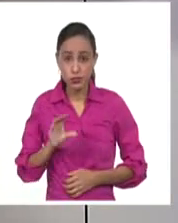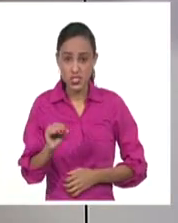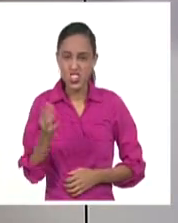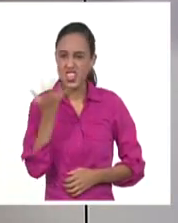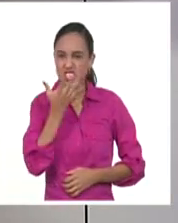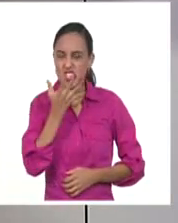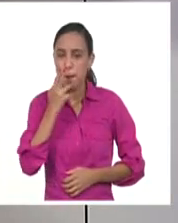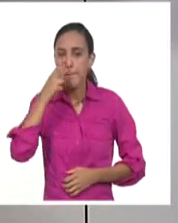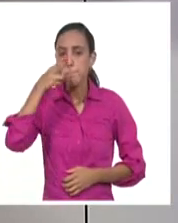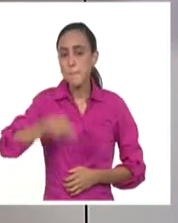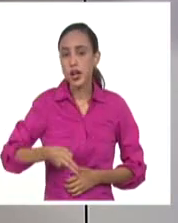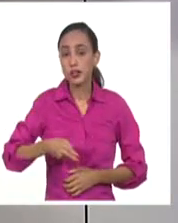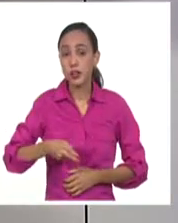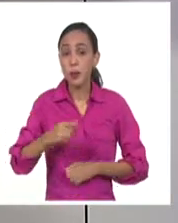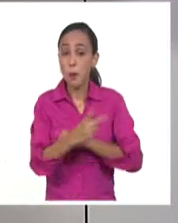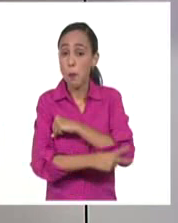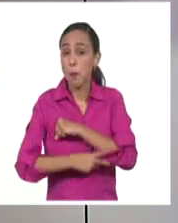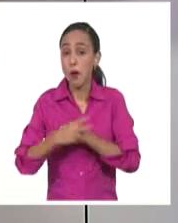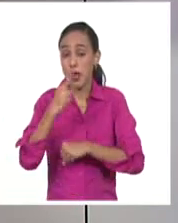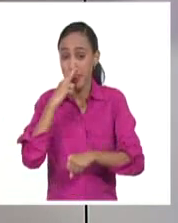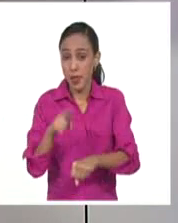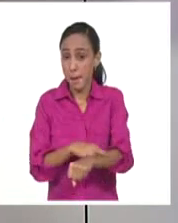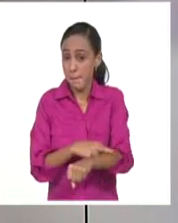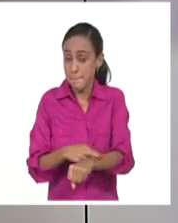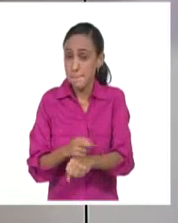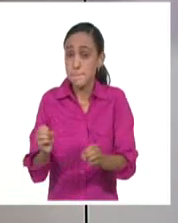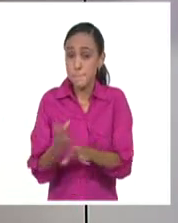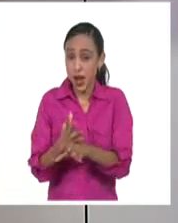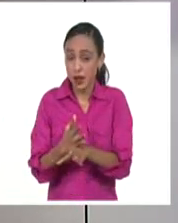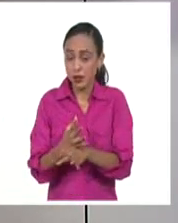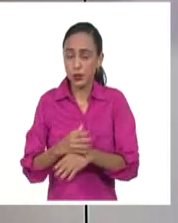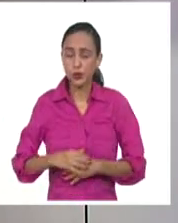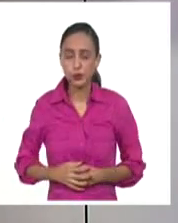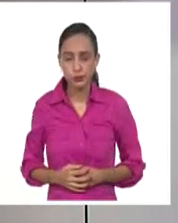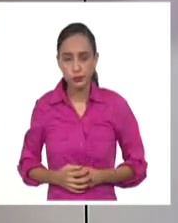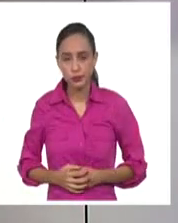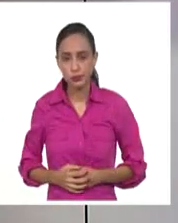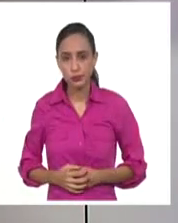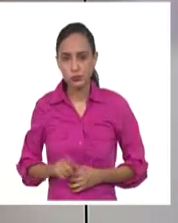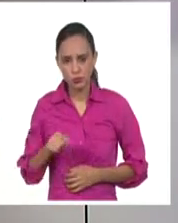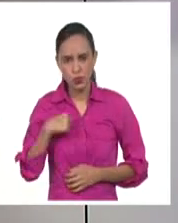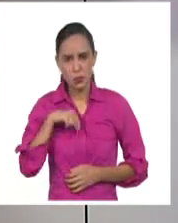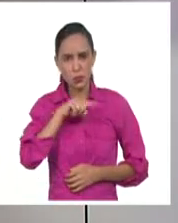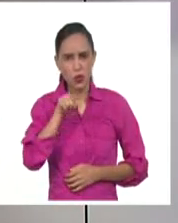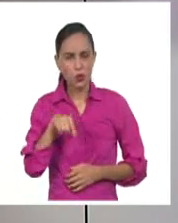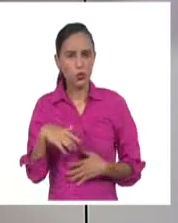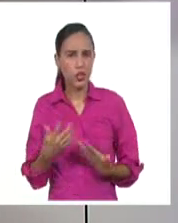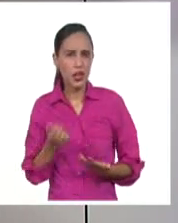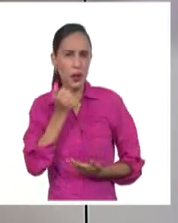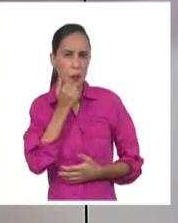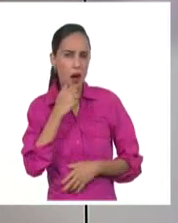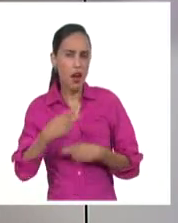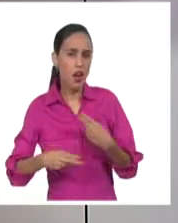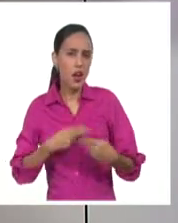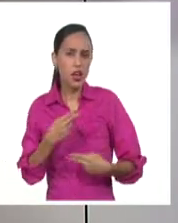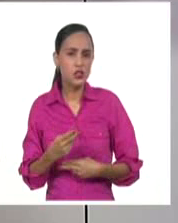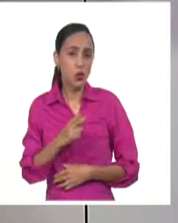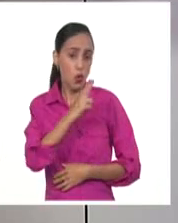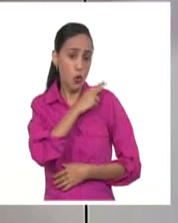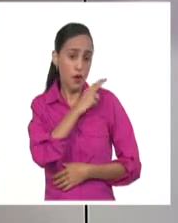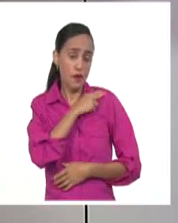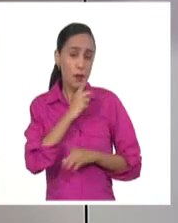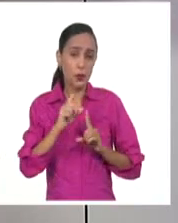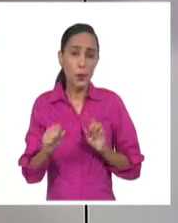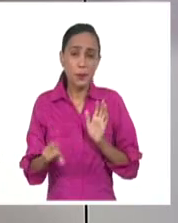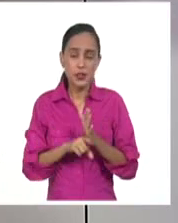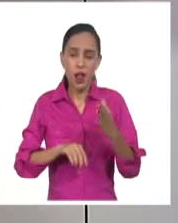en una nación de blancos, anglosajones y protestantes. Y usted se preguntará, ¿y qué más ha hecho el Ejecutivo para comenzar a